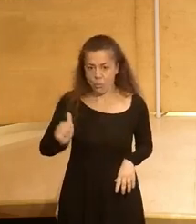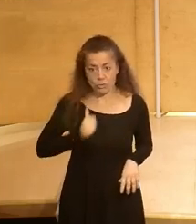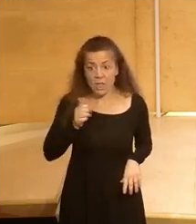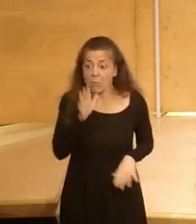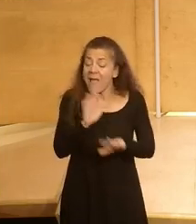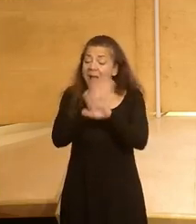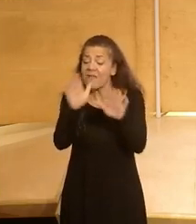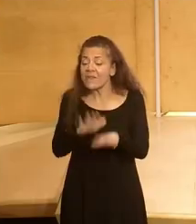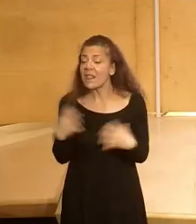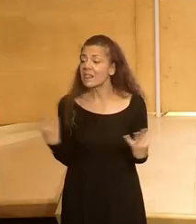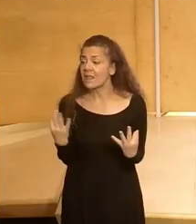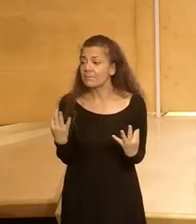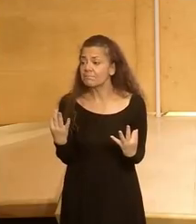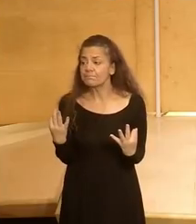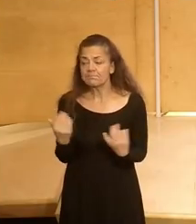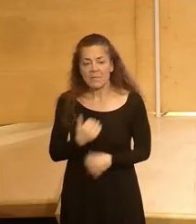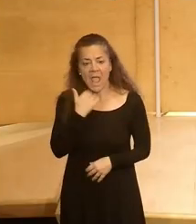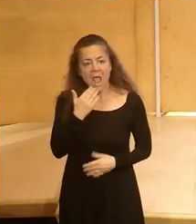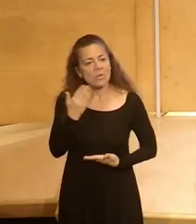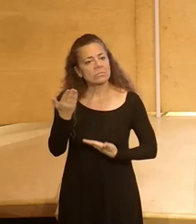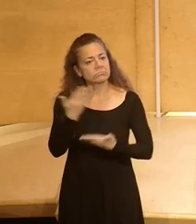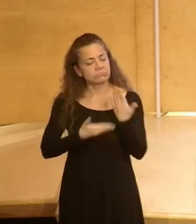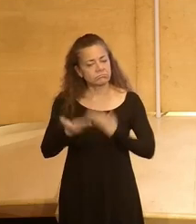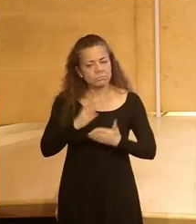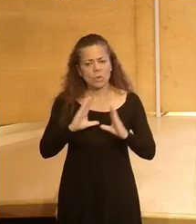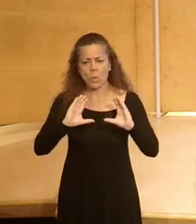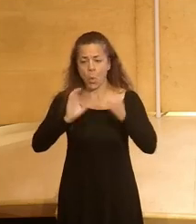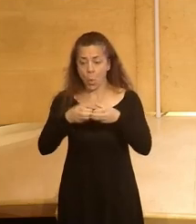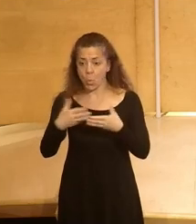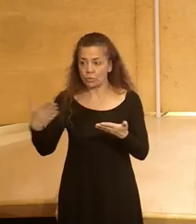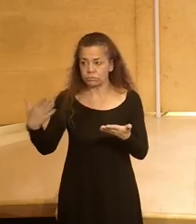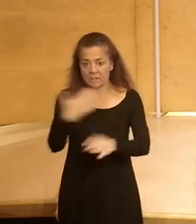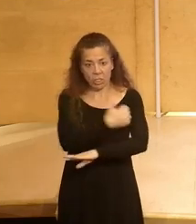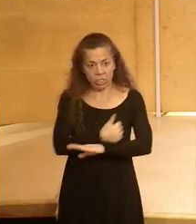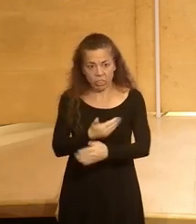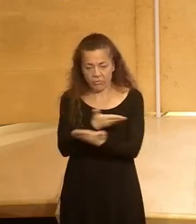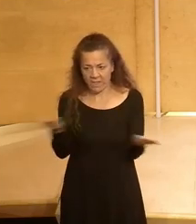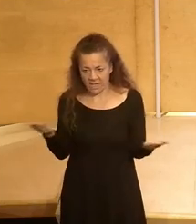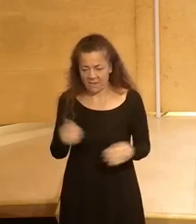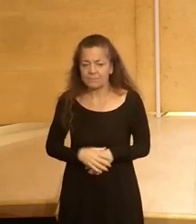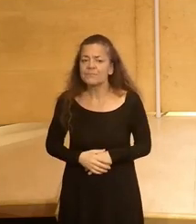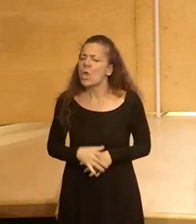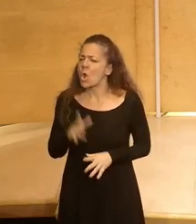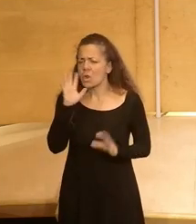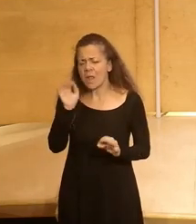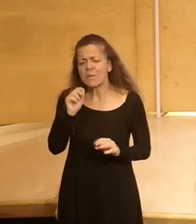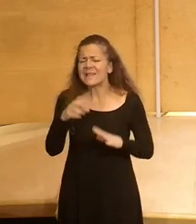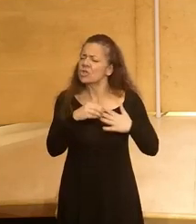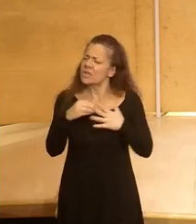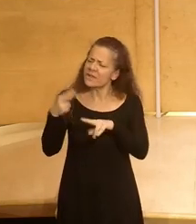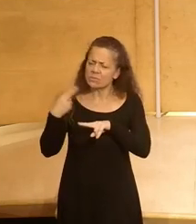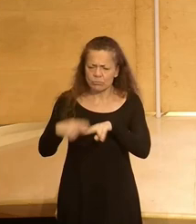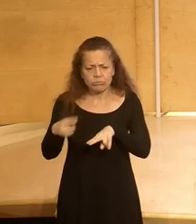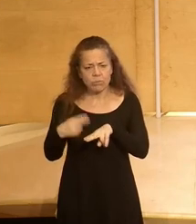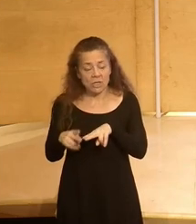porque al final yo creo que debe ser algo que se haga desde el conjunto de la ciudadanía obviamente los líderes políticos